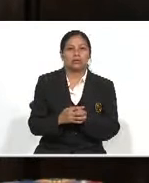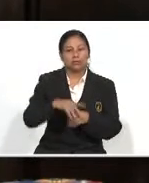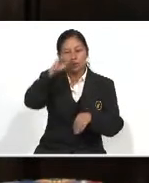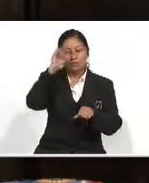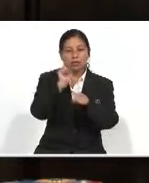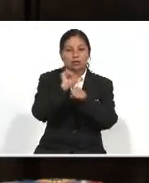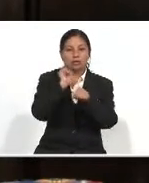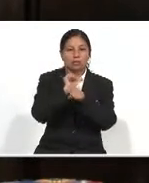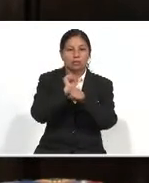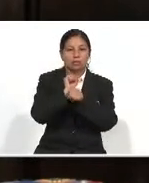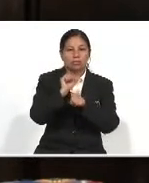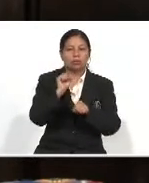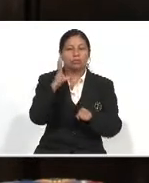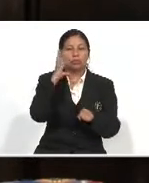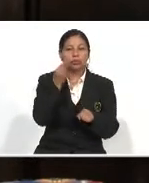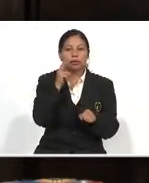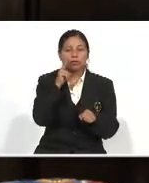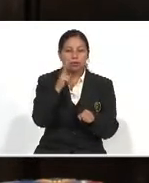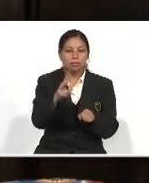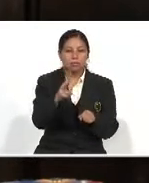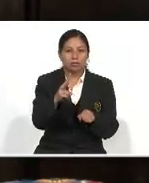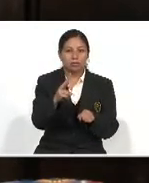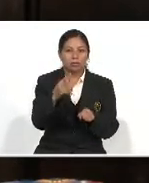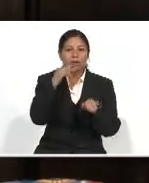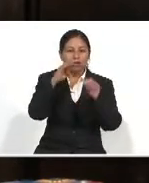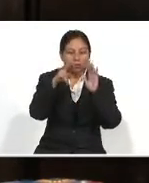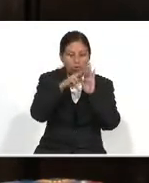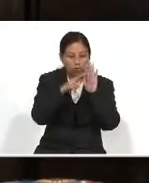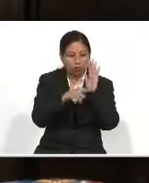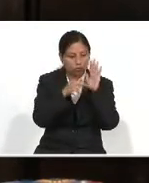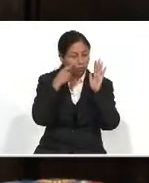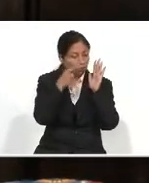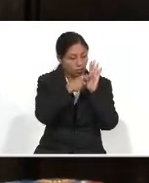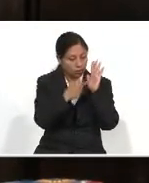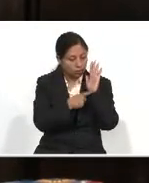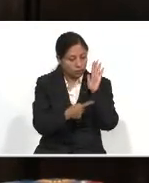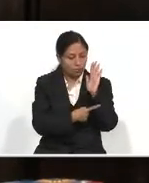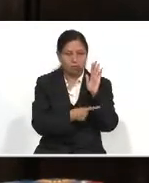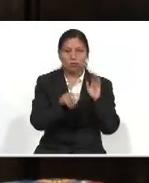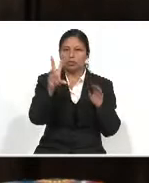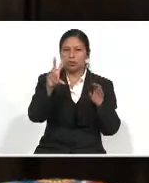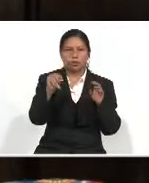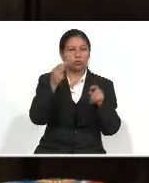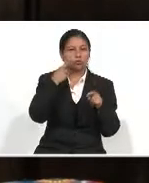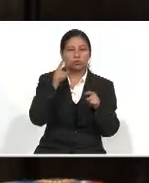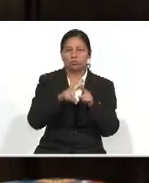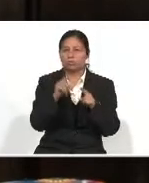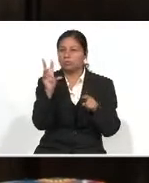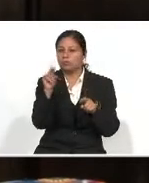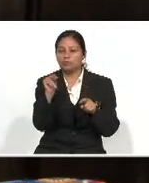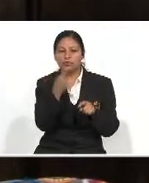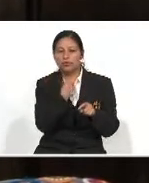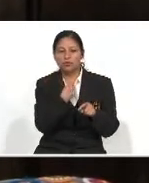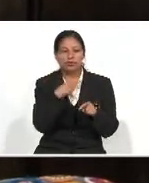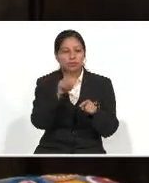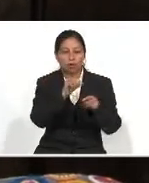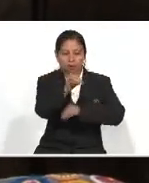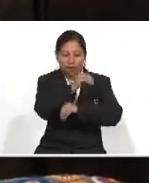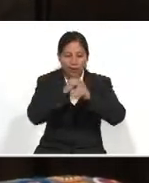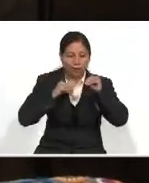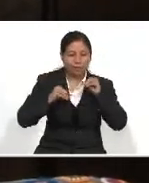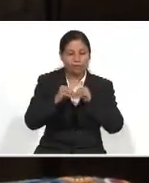trabajo porque vemos en ciertos rubros que no hemos estado de acuerdo y que quisiéramos